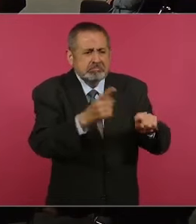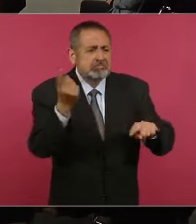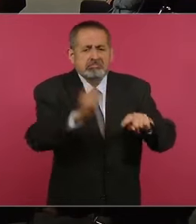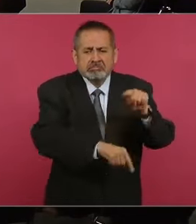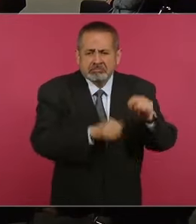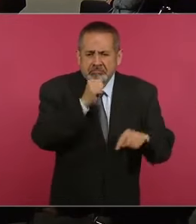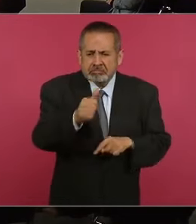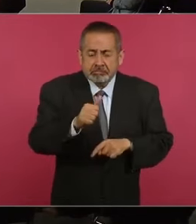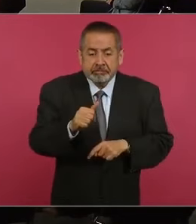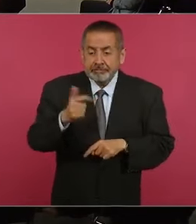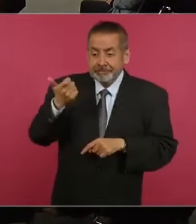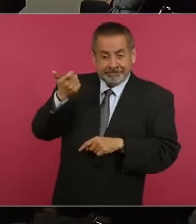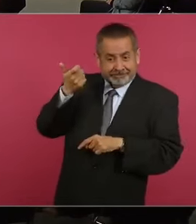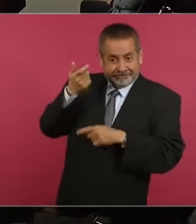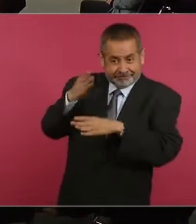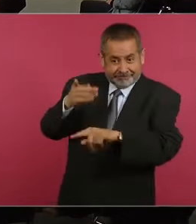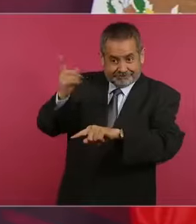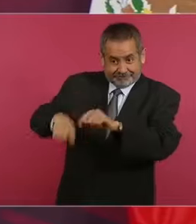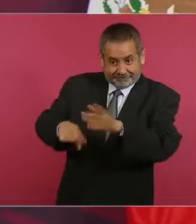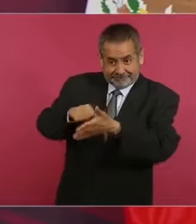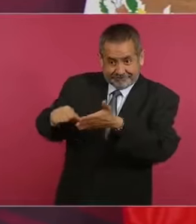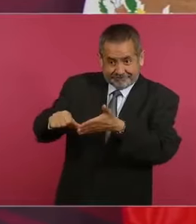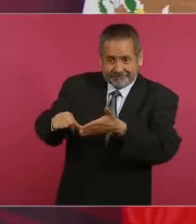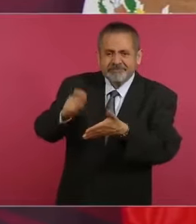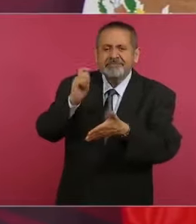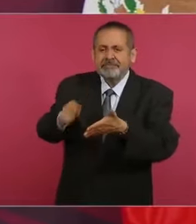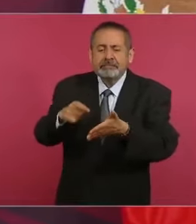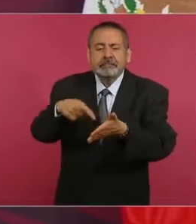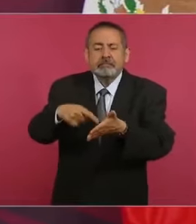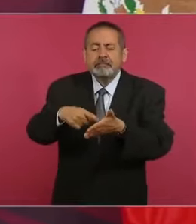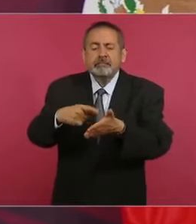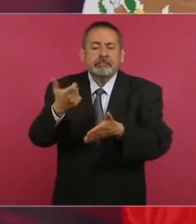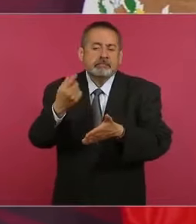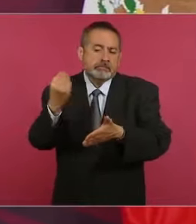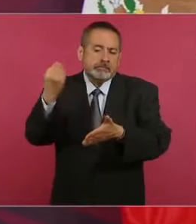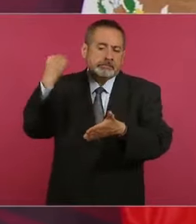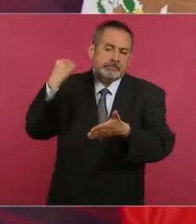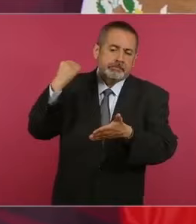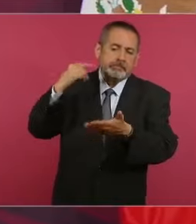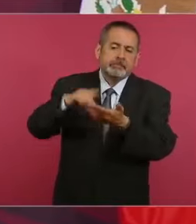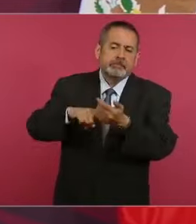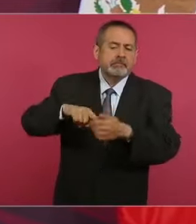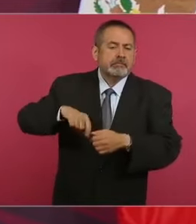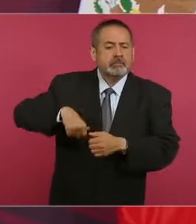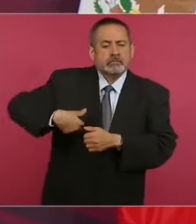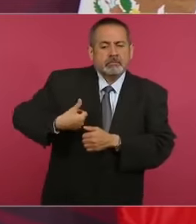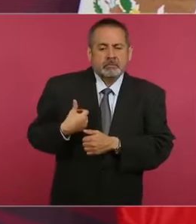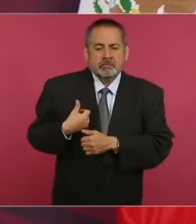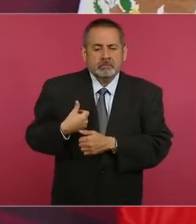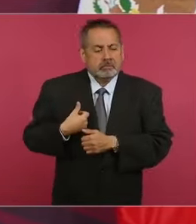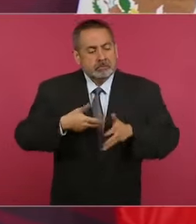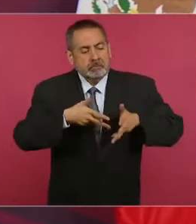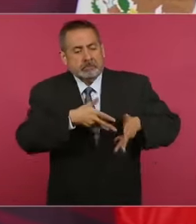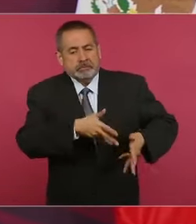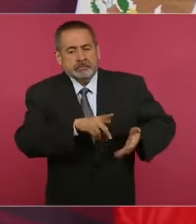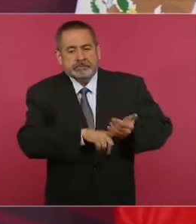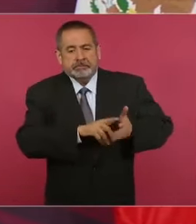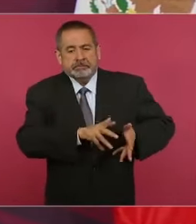reserva que tienen, es como un guardado, ahí,